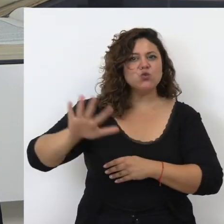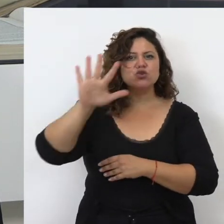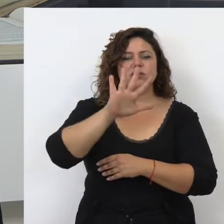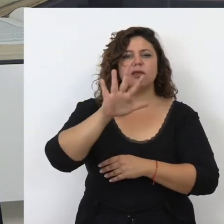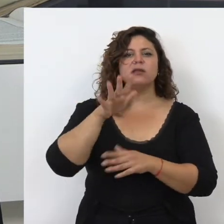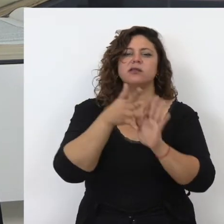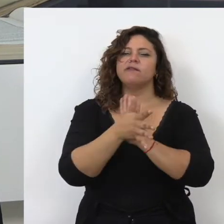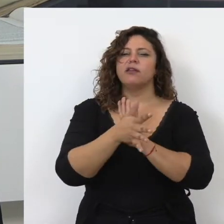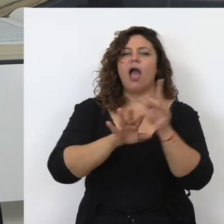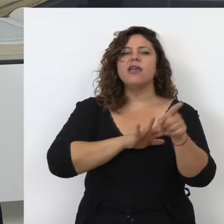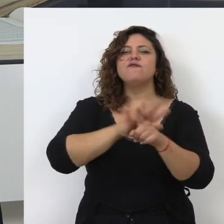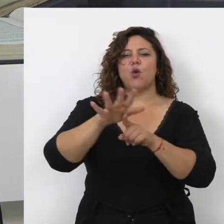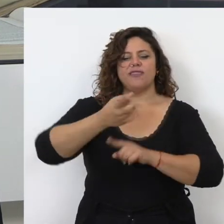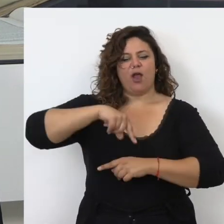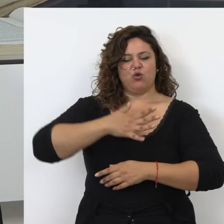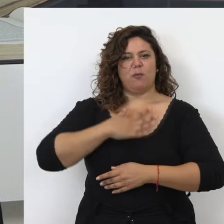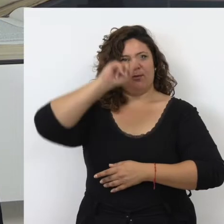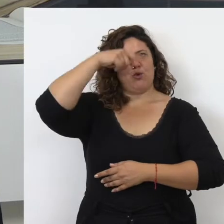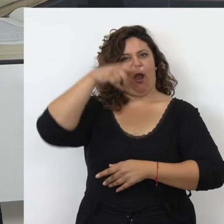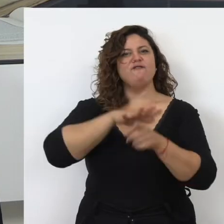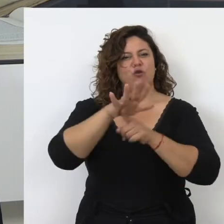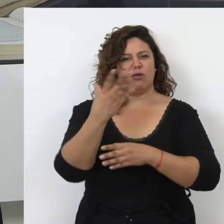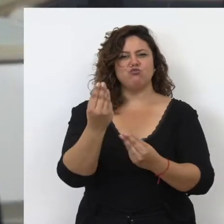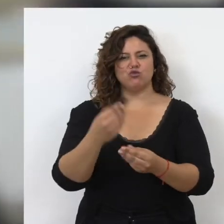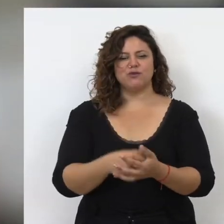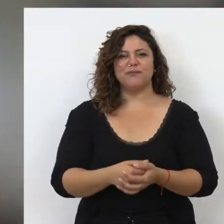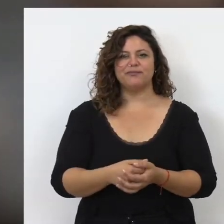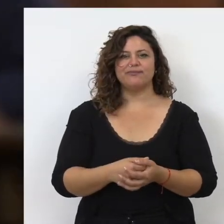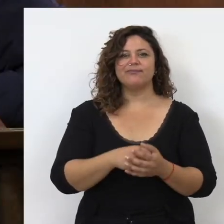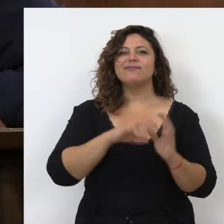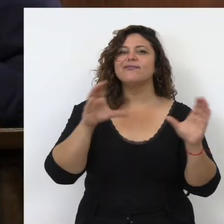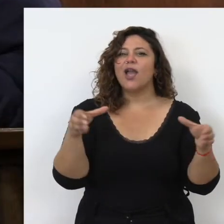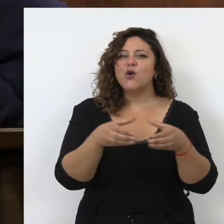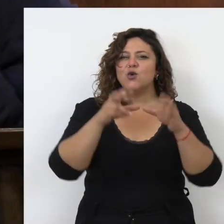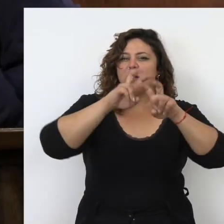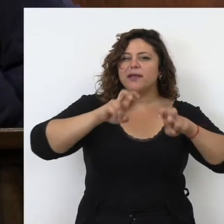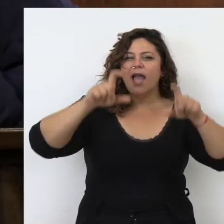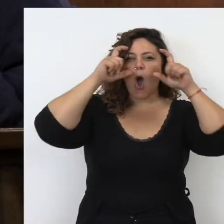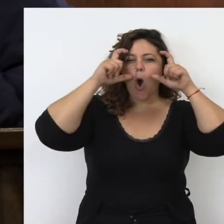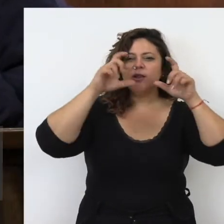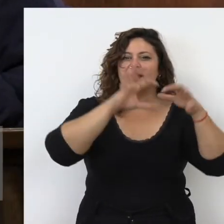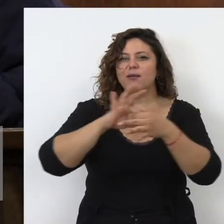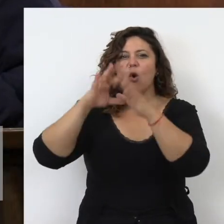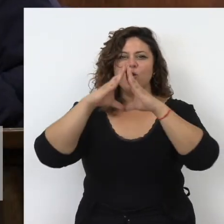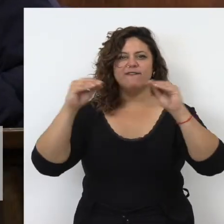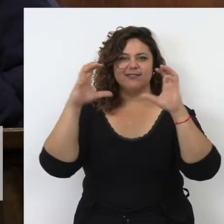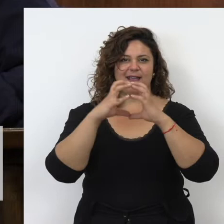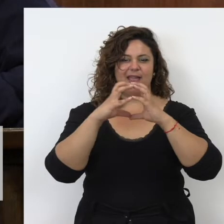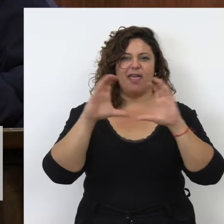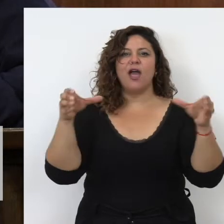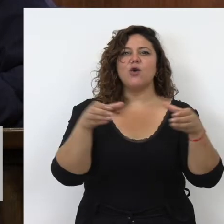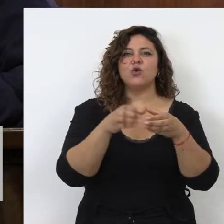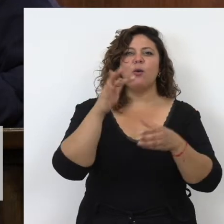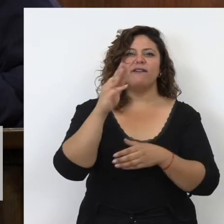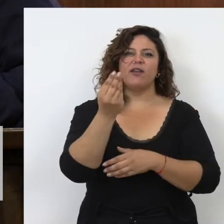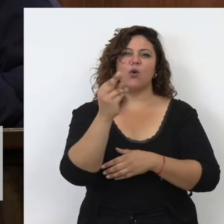contribución a nuestro propio patrimonio cultural. El Grupo de Investigación de Óptica de la Universidad de